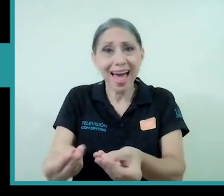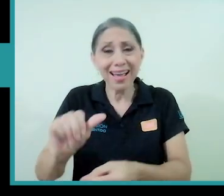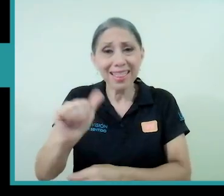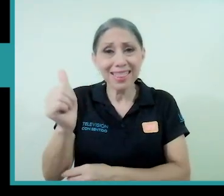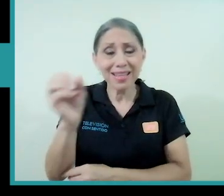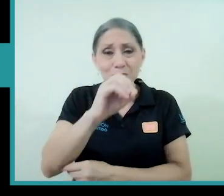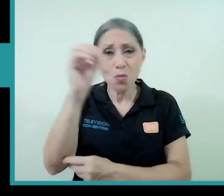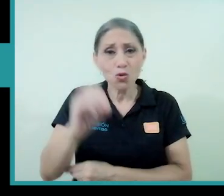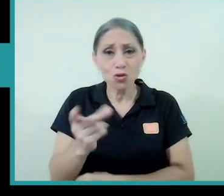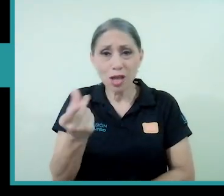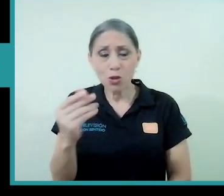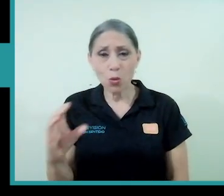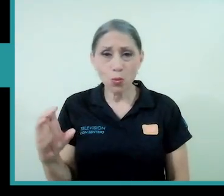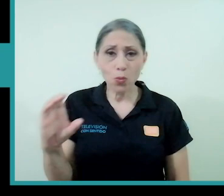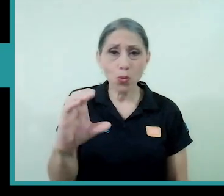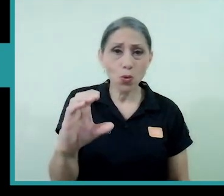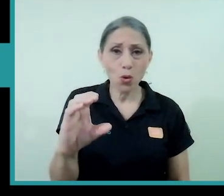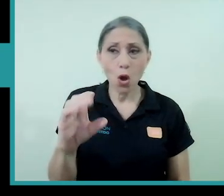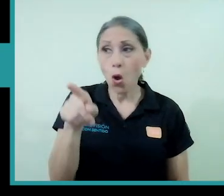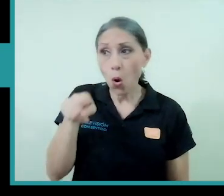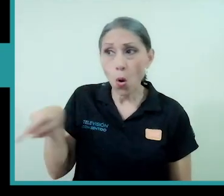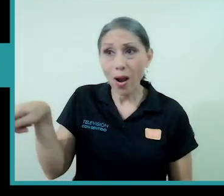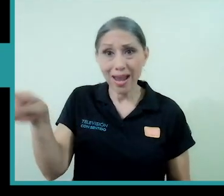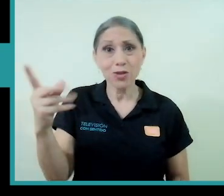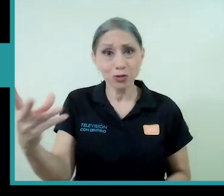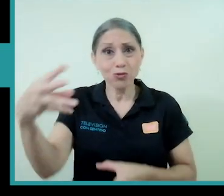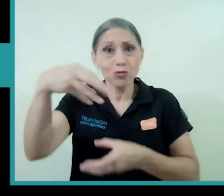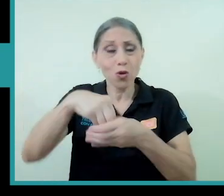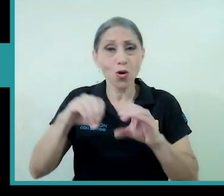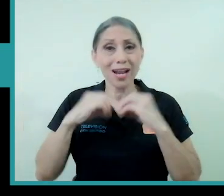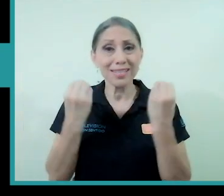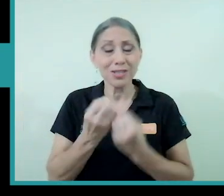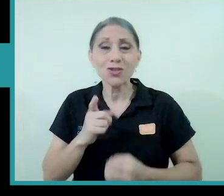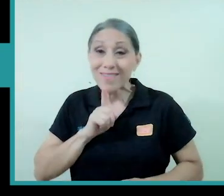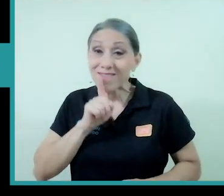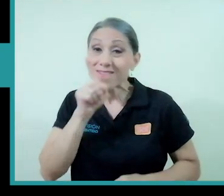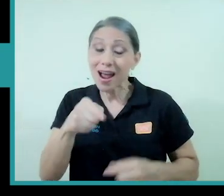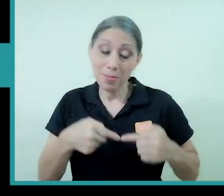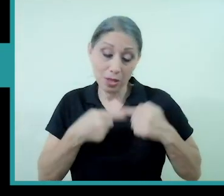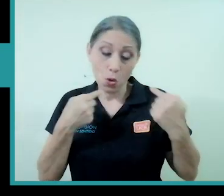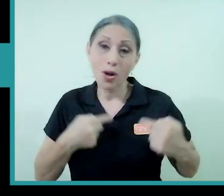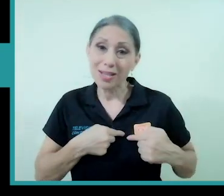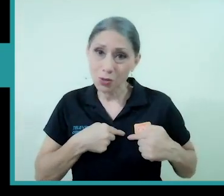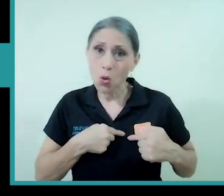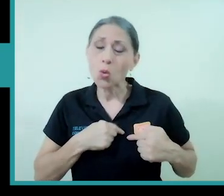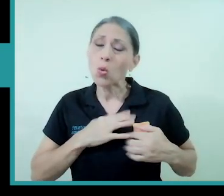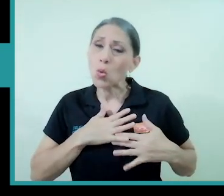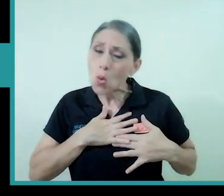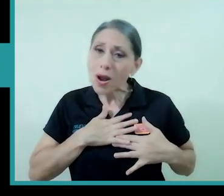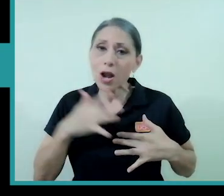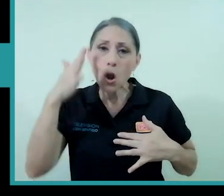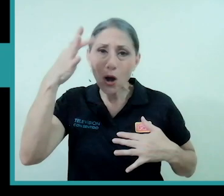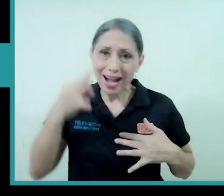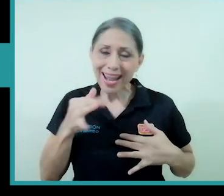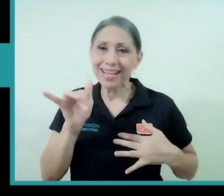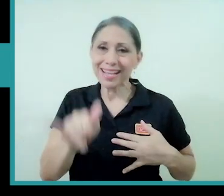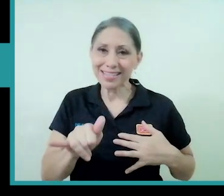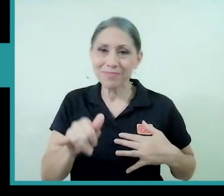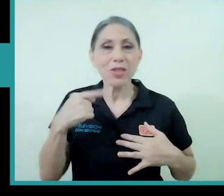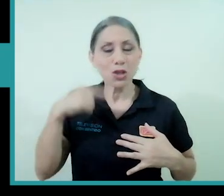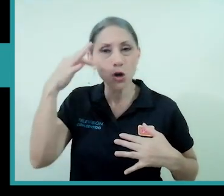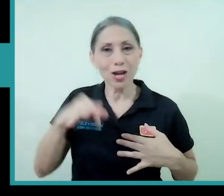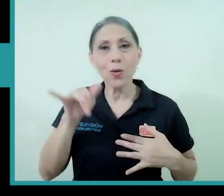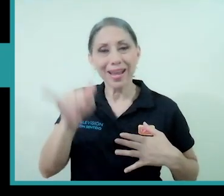metidas en estas organizaciones que lo creen de corazón que es así y creo que eso es lo